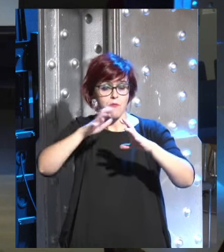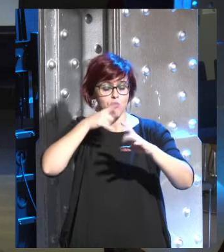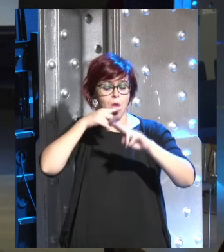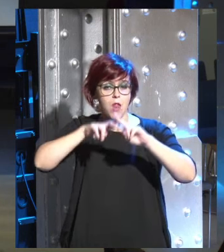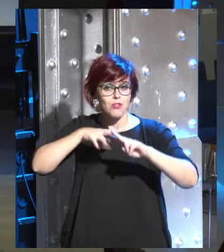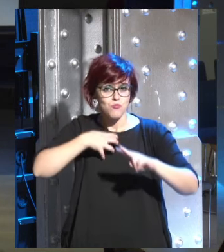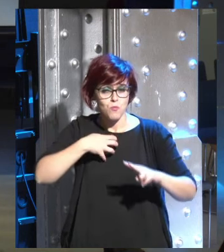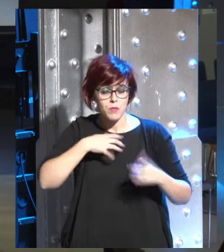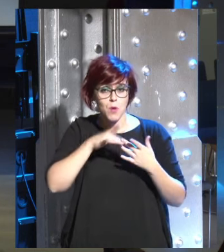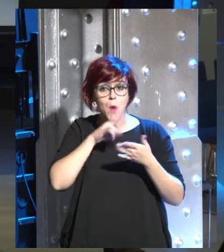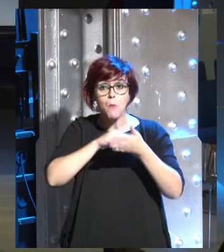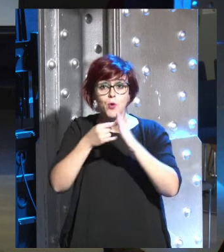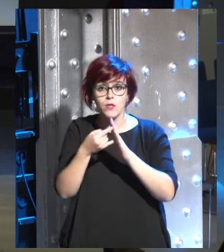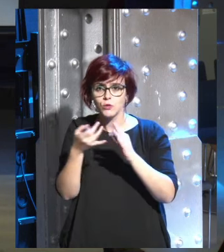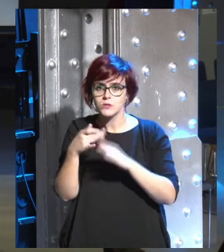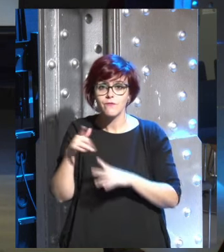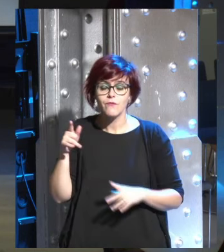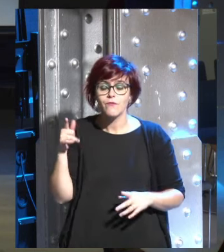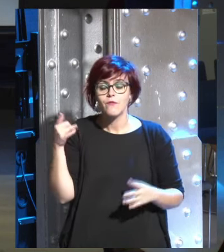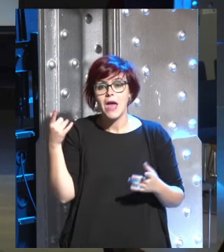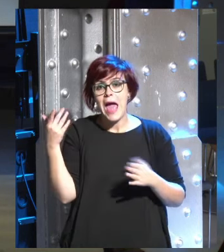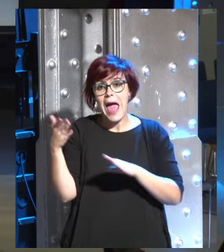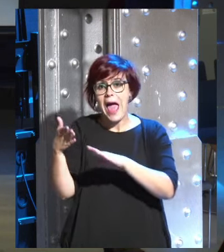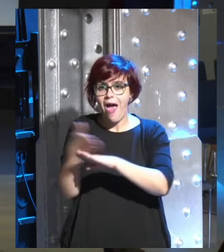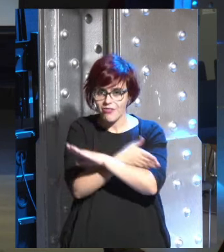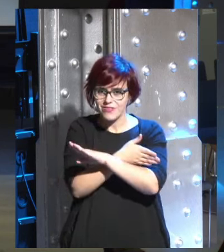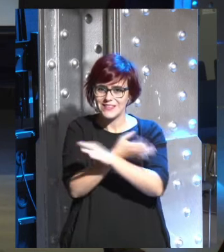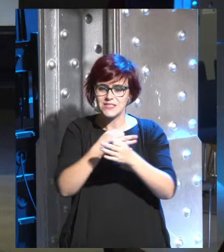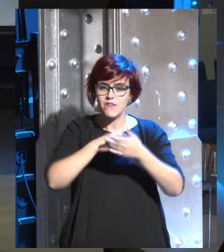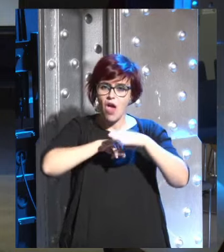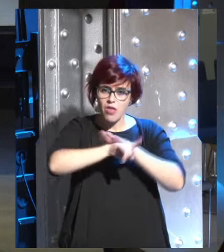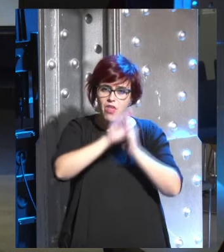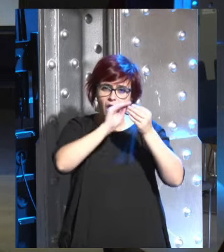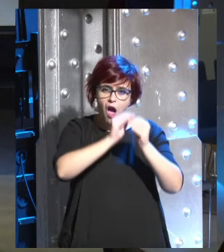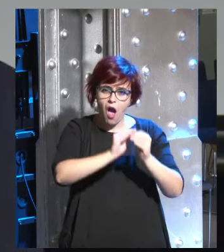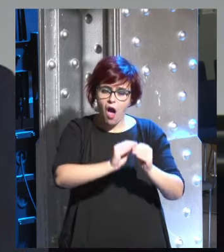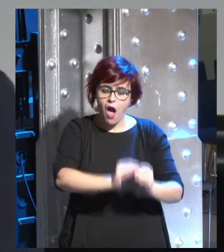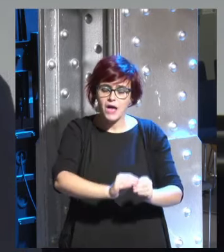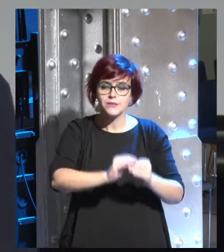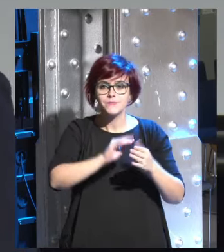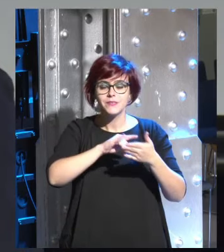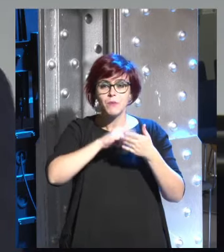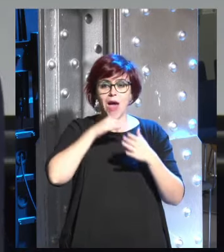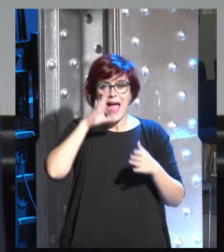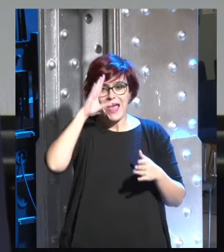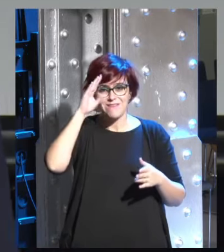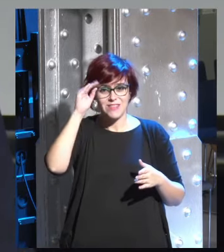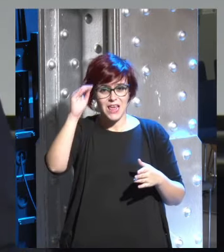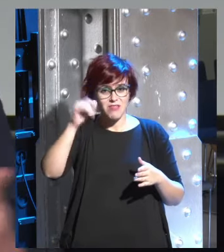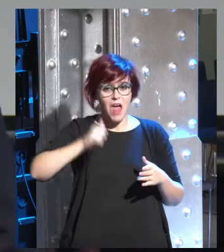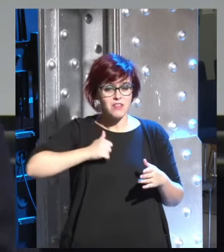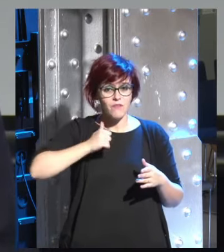para que estos proyectos tengan éxito tenemos que desarrollar cada vez inteligencia